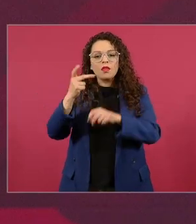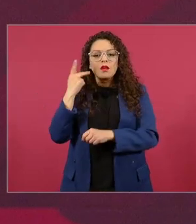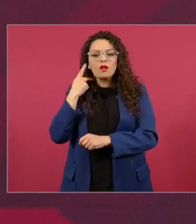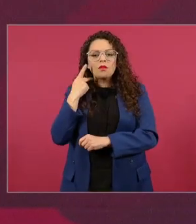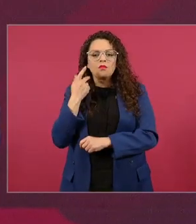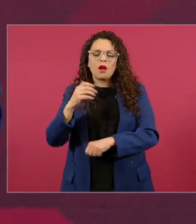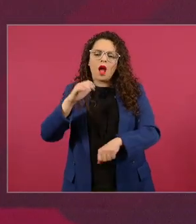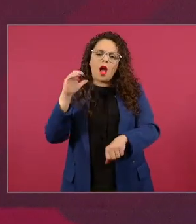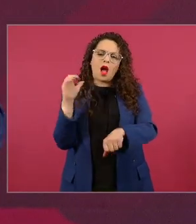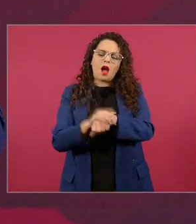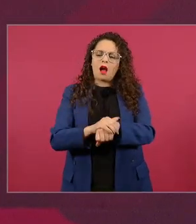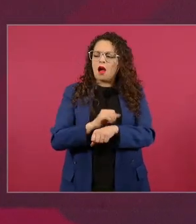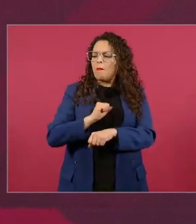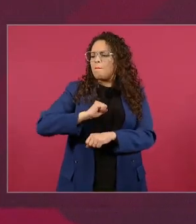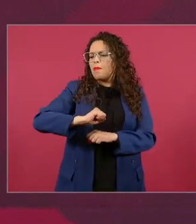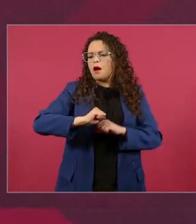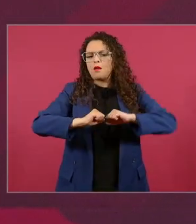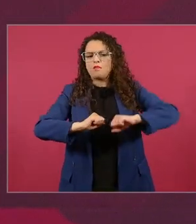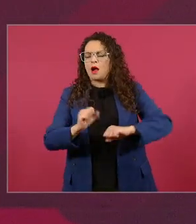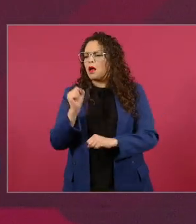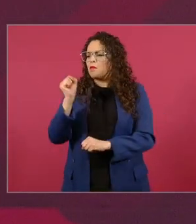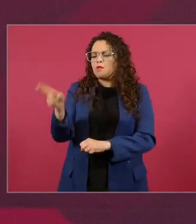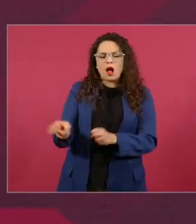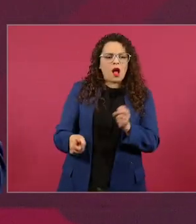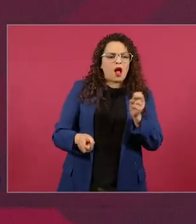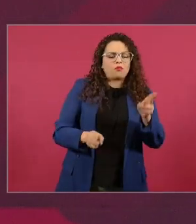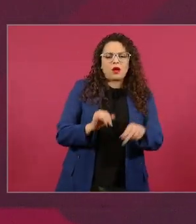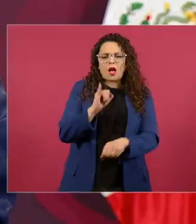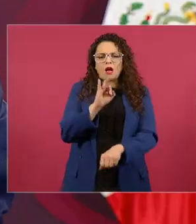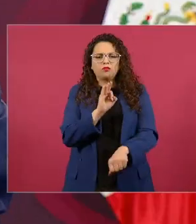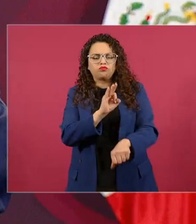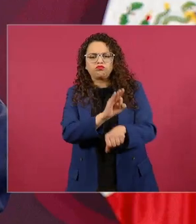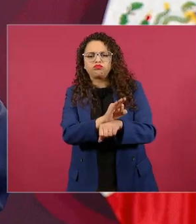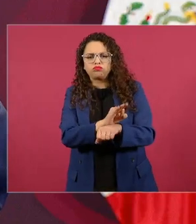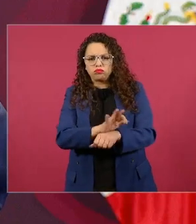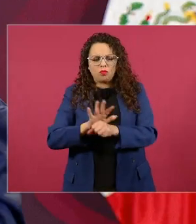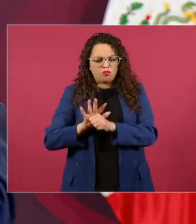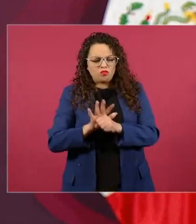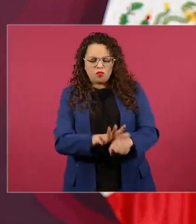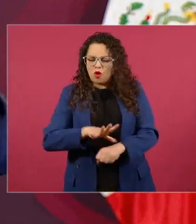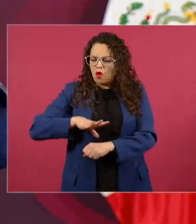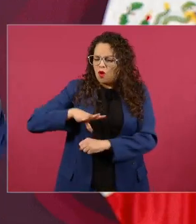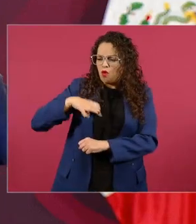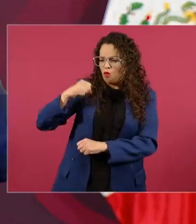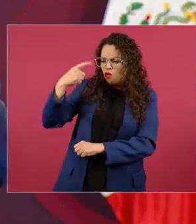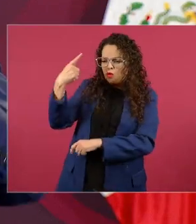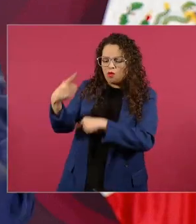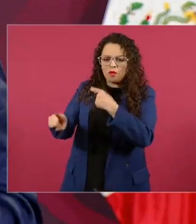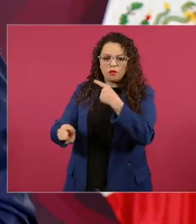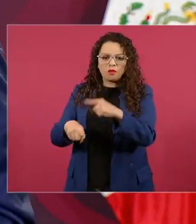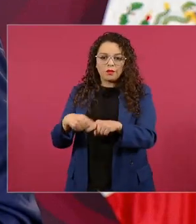nada más que pues también el pueblo es mucha pieza se dieron cuenta